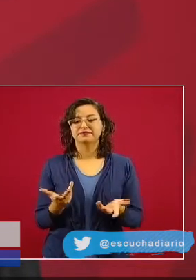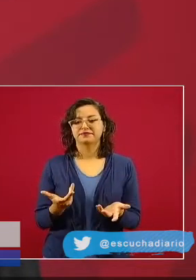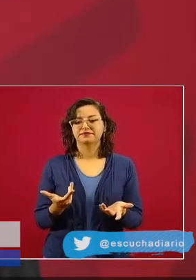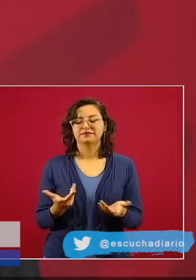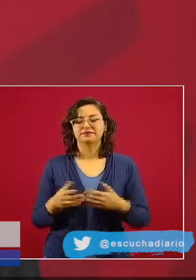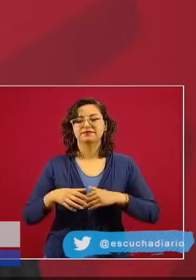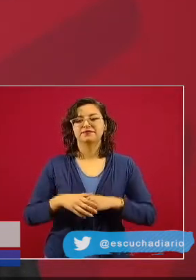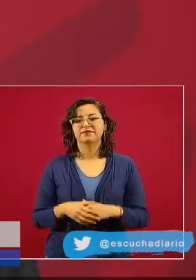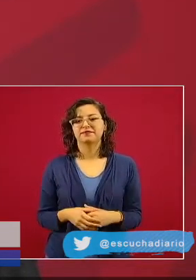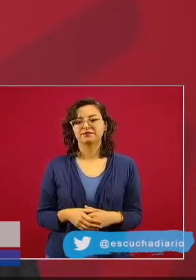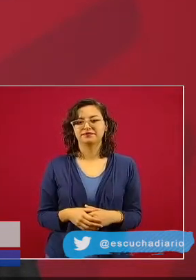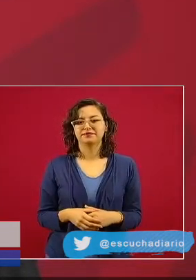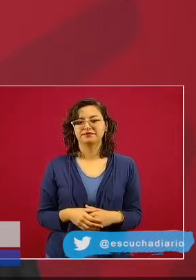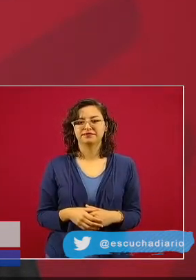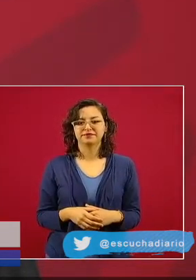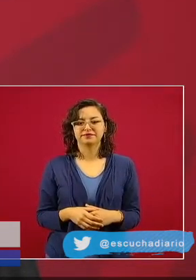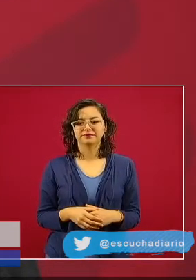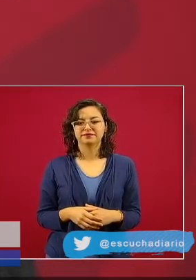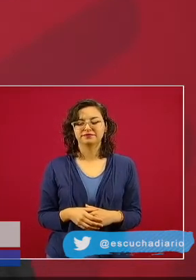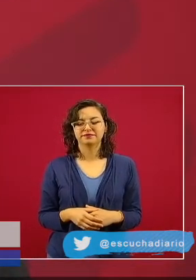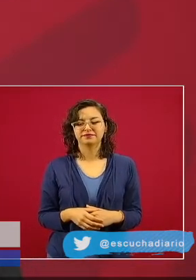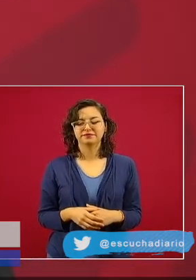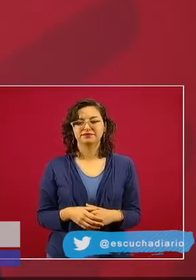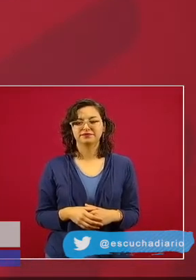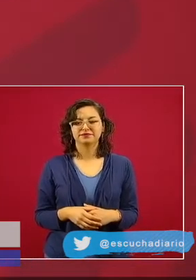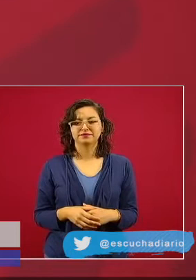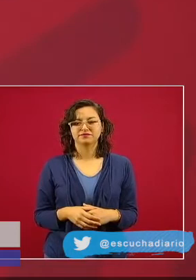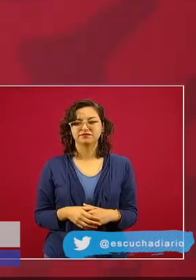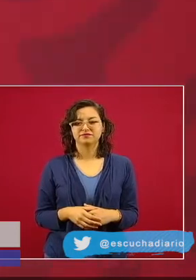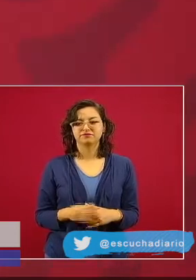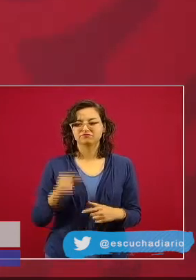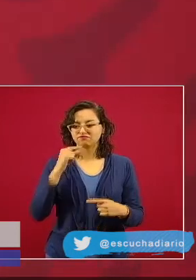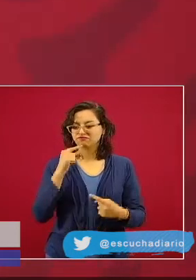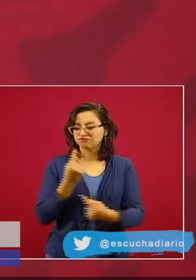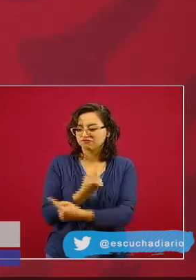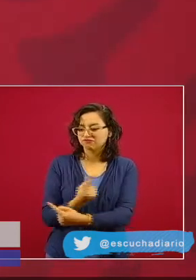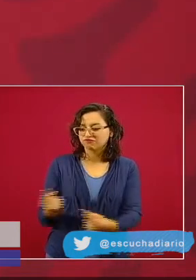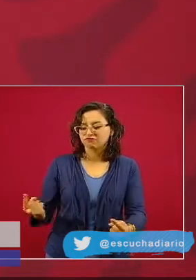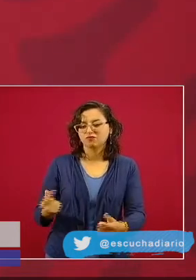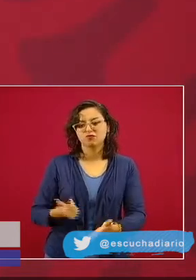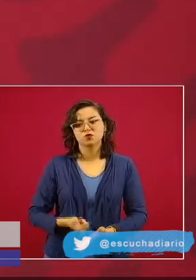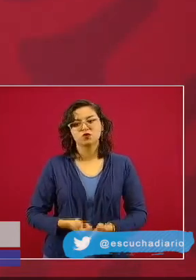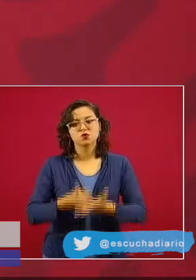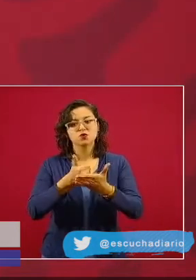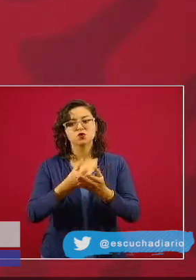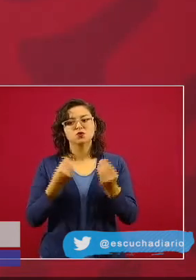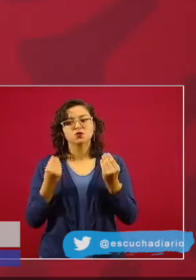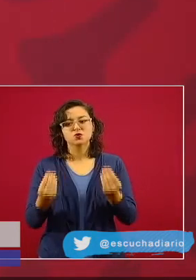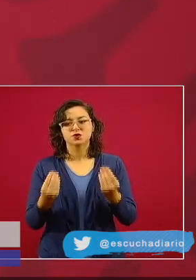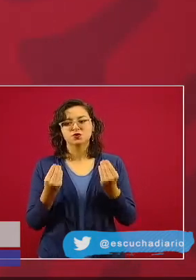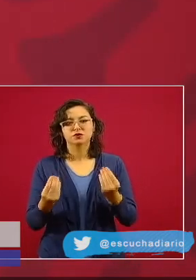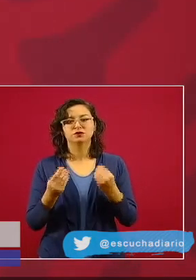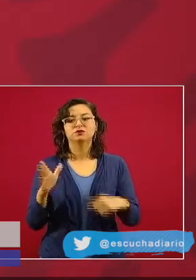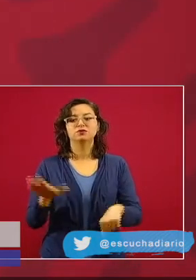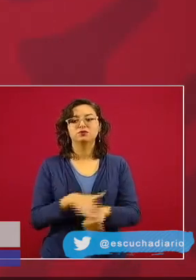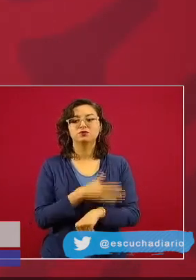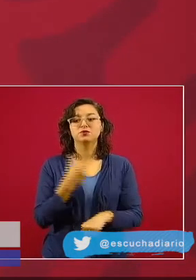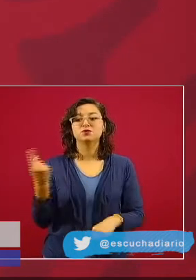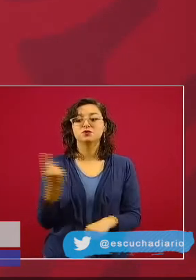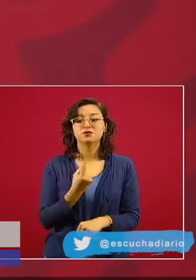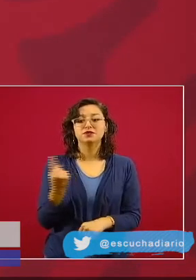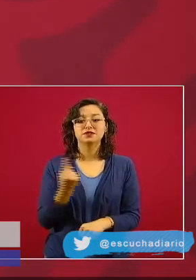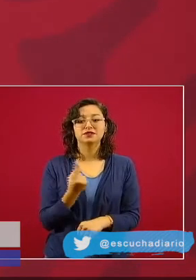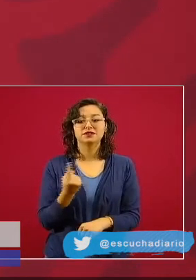un mensaje de ánimo a los enfermos y hospitalizados y les desea una pronta recuperación. El presidente sabe que aún falta tiempo